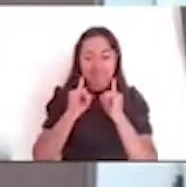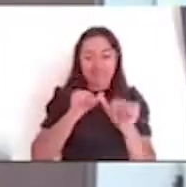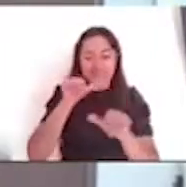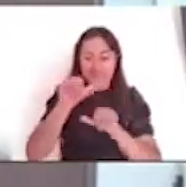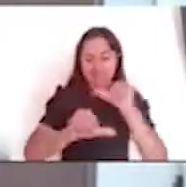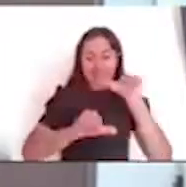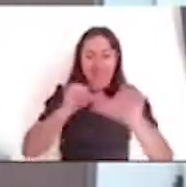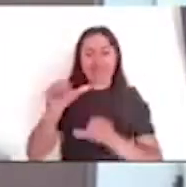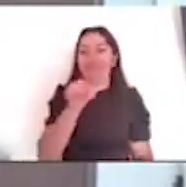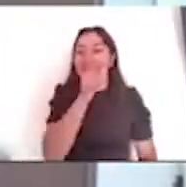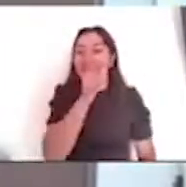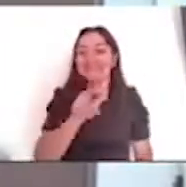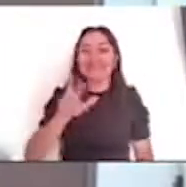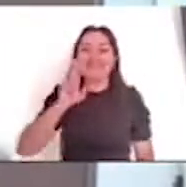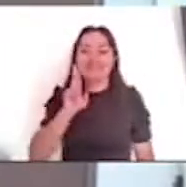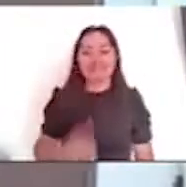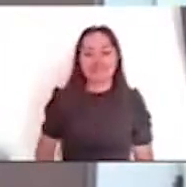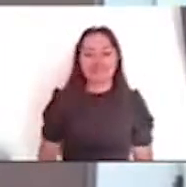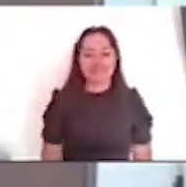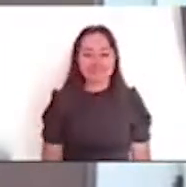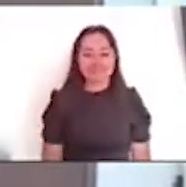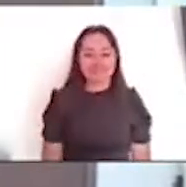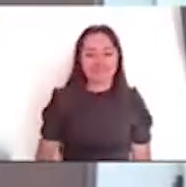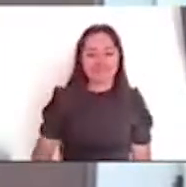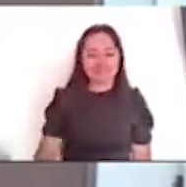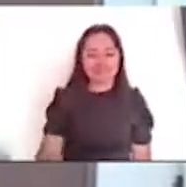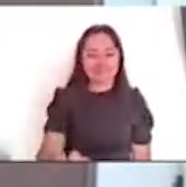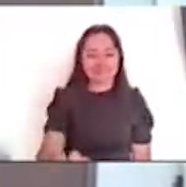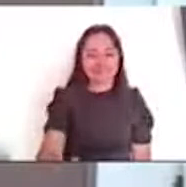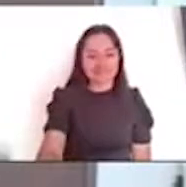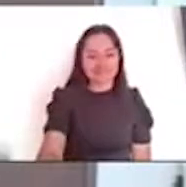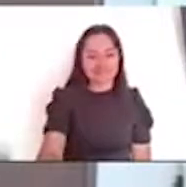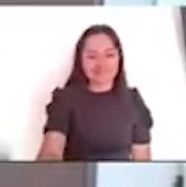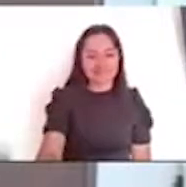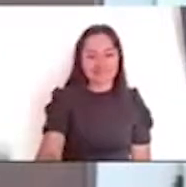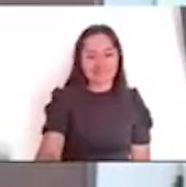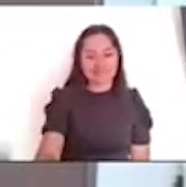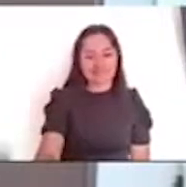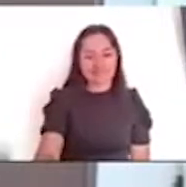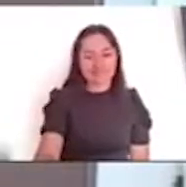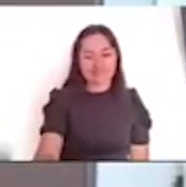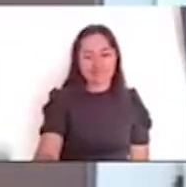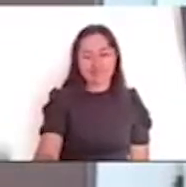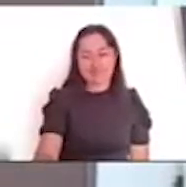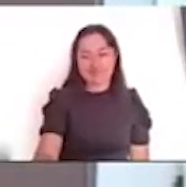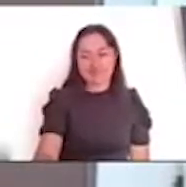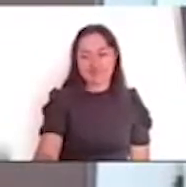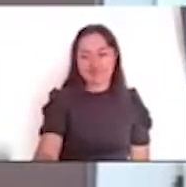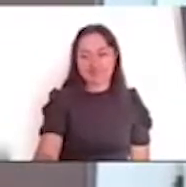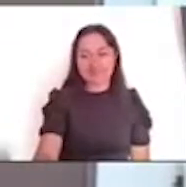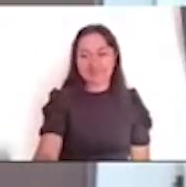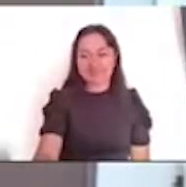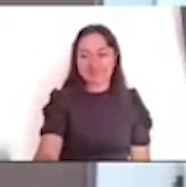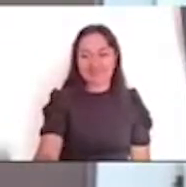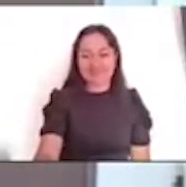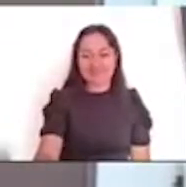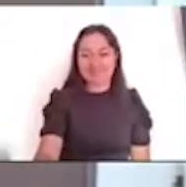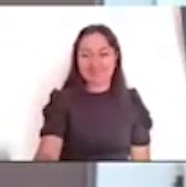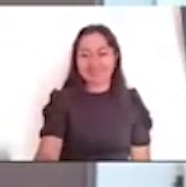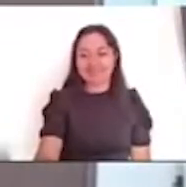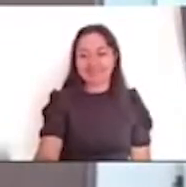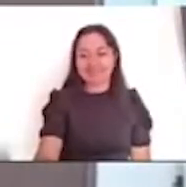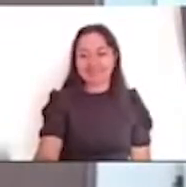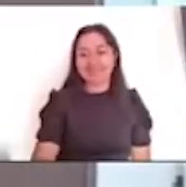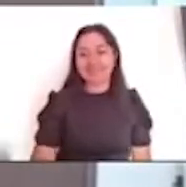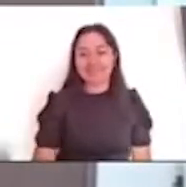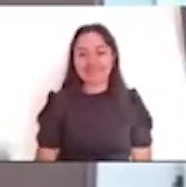mexicana a nuevas generaciones y una felicitación, excelente interpretación de lengua de señas mexicanas. Ahora, como ven, hay un